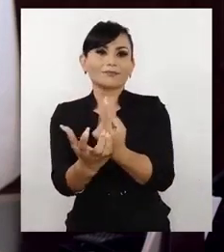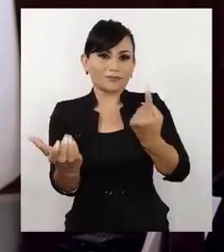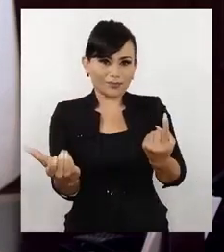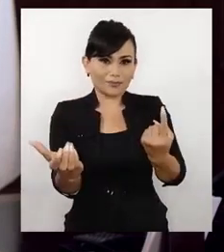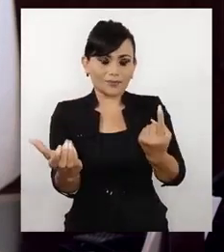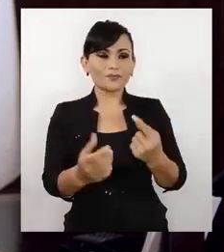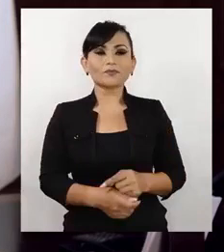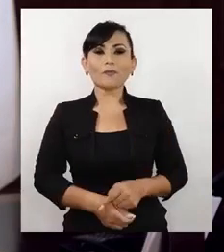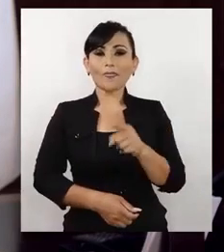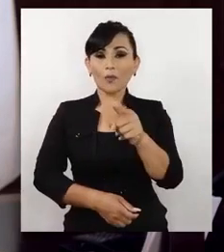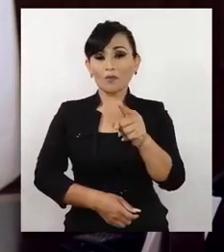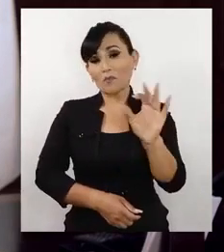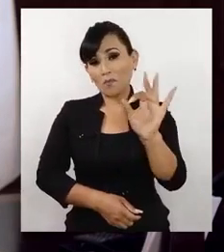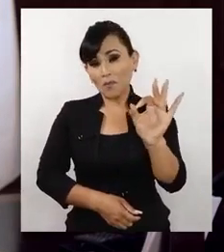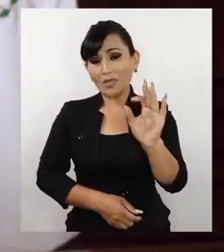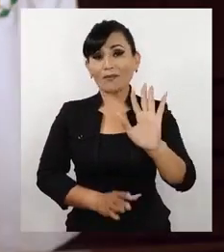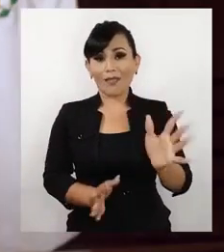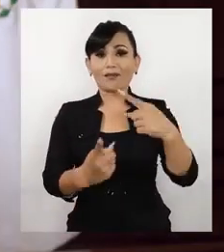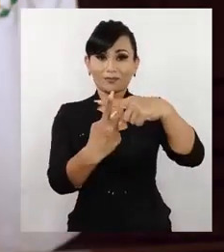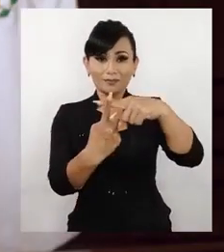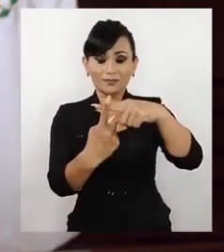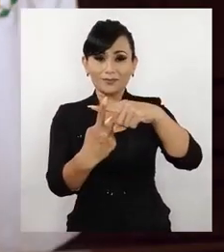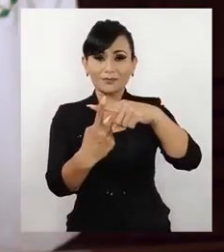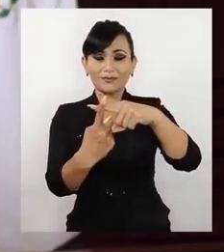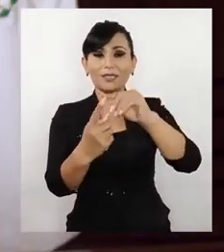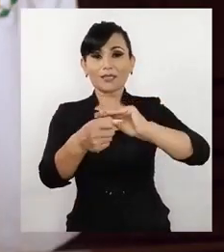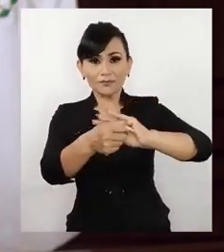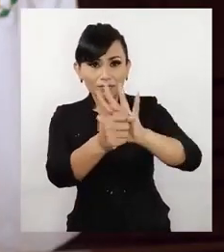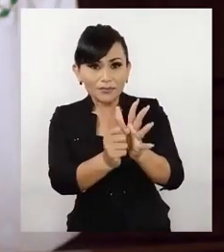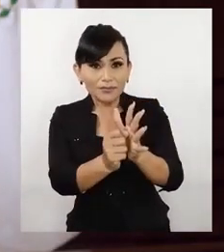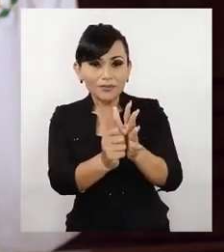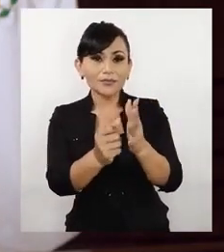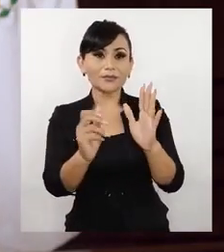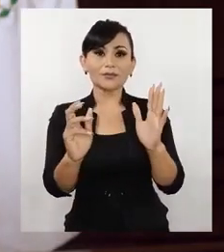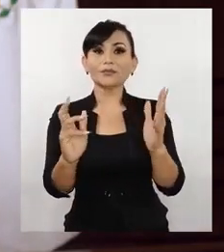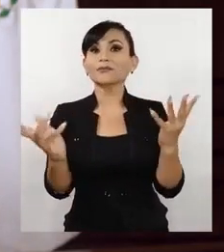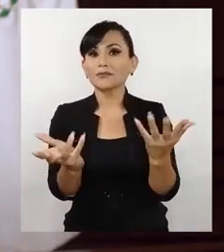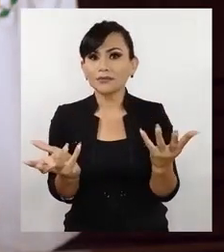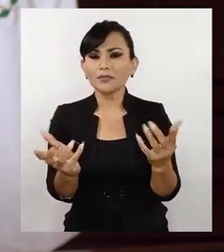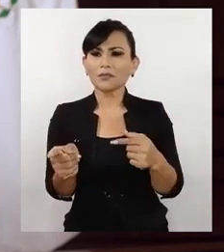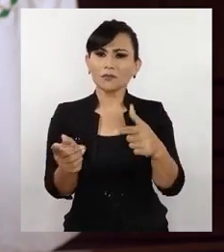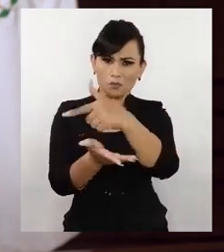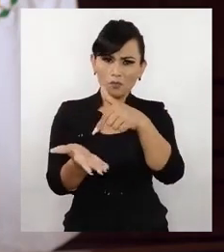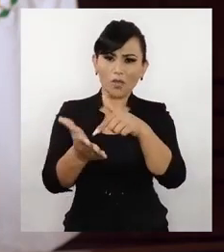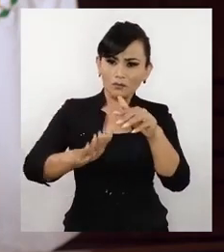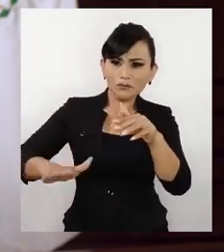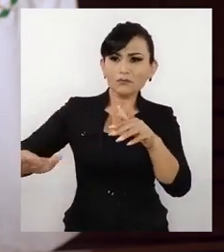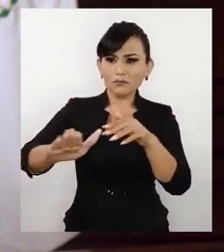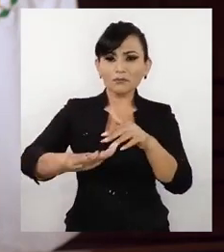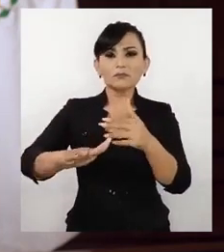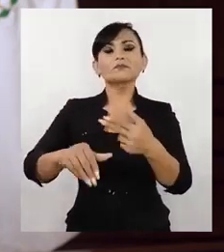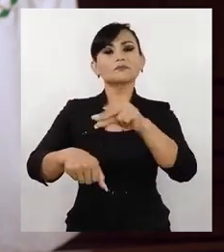cerca de 20 mil contagios. Quienes requieren un espacio seguro una vez que dan positivo